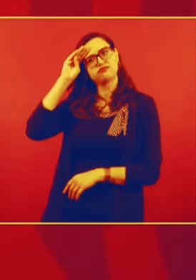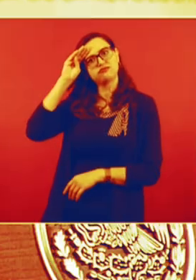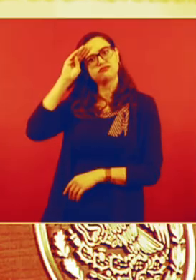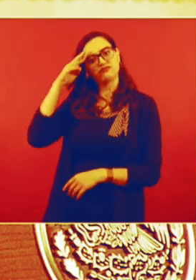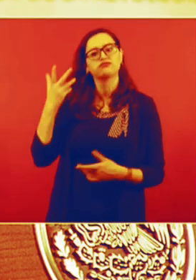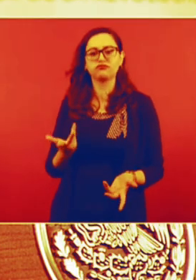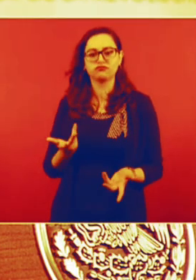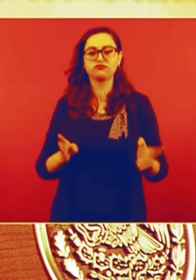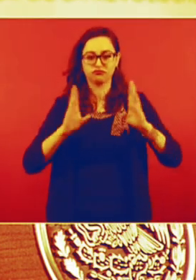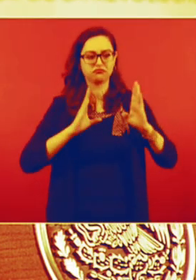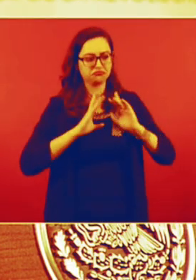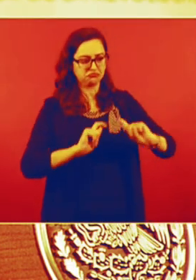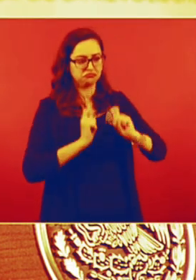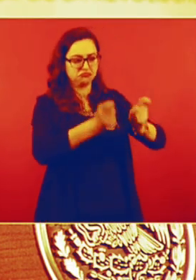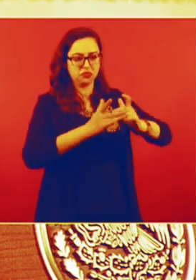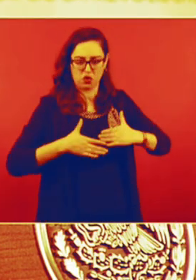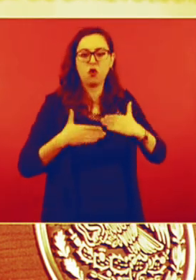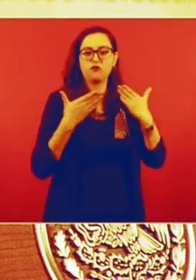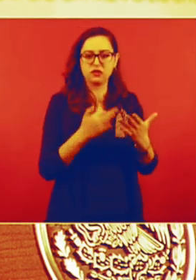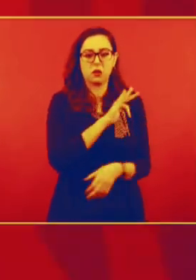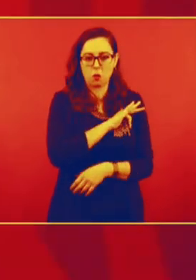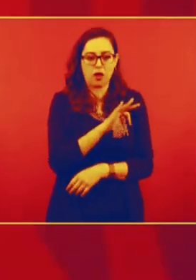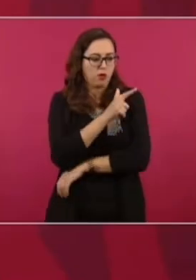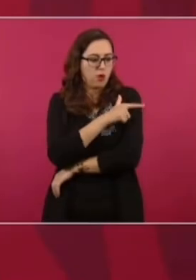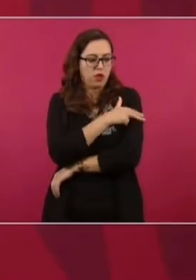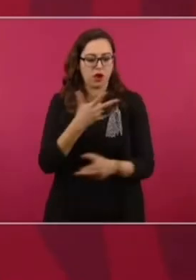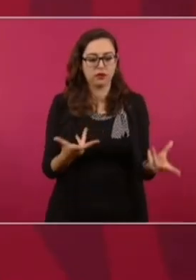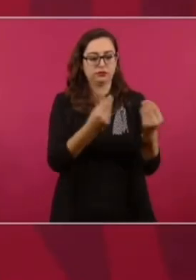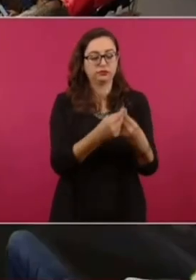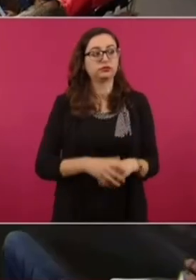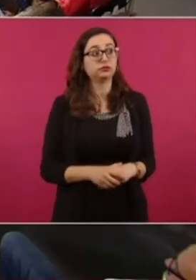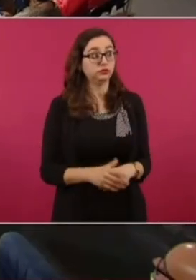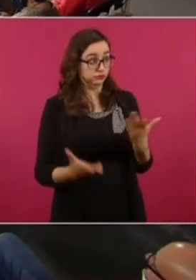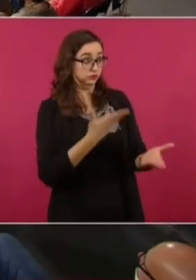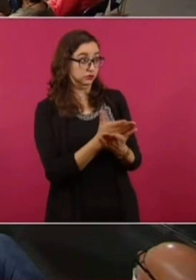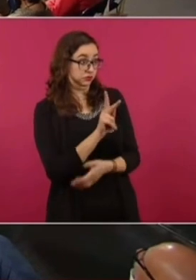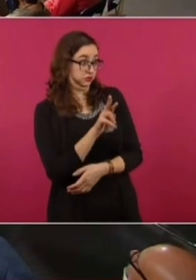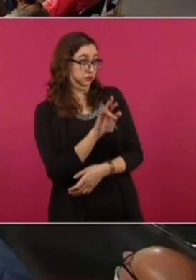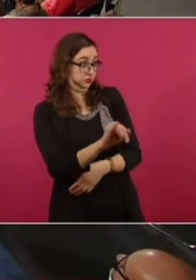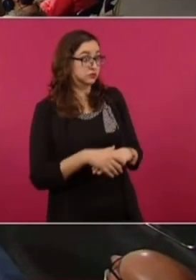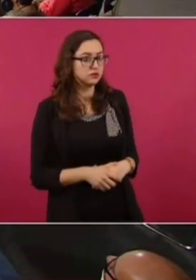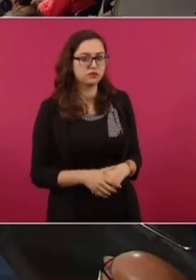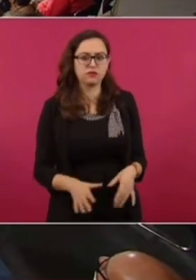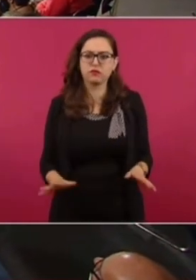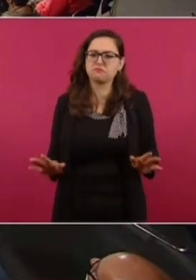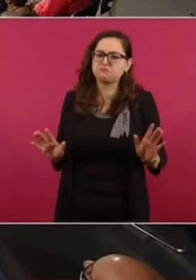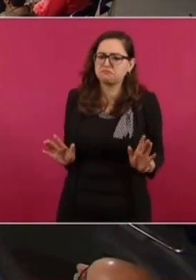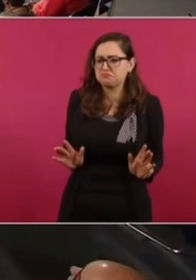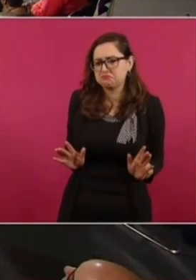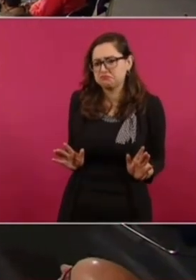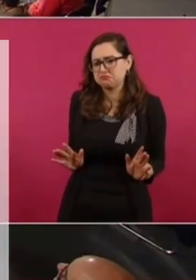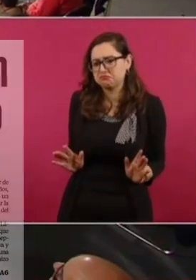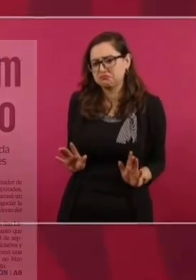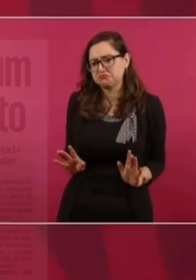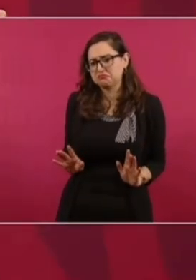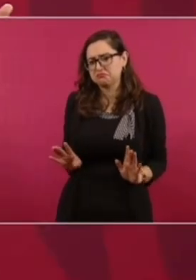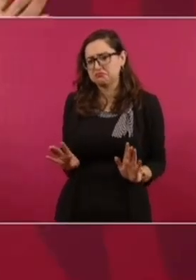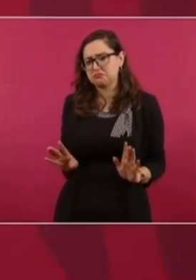que el Ejército se haga cargo de la Guardia Nacional. Continúe como la propuesta del PRI. sea, no es que el esté aprovechando del momento. Si el PRI